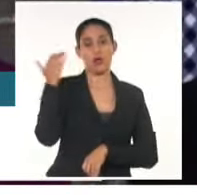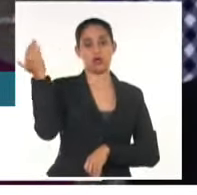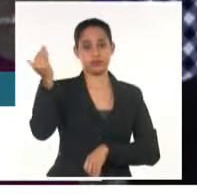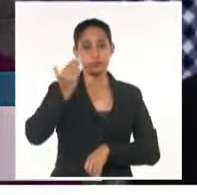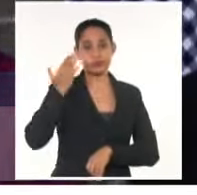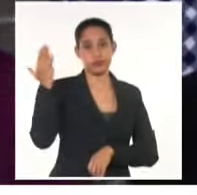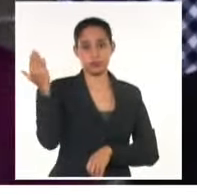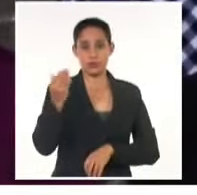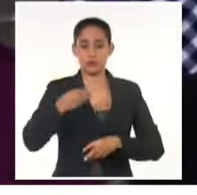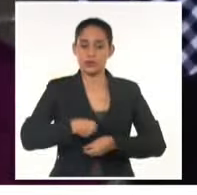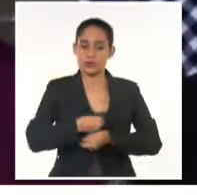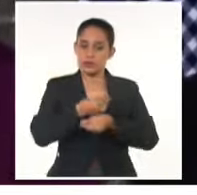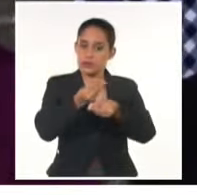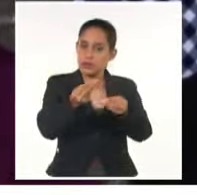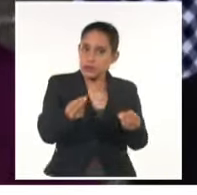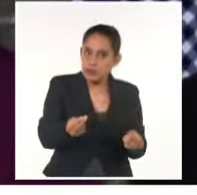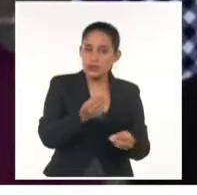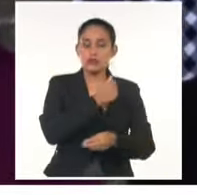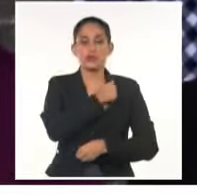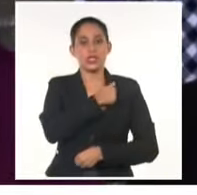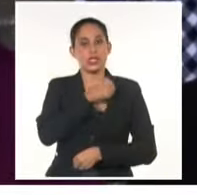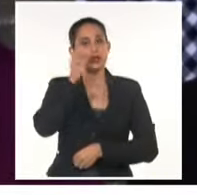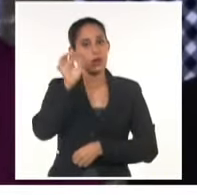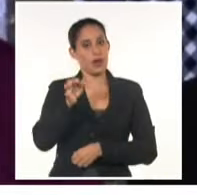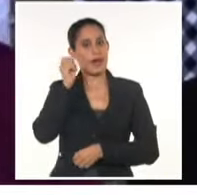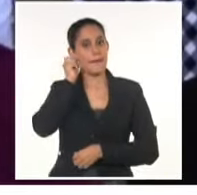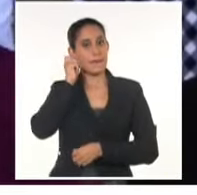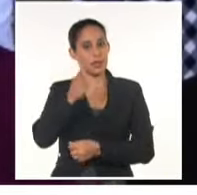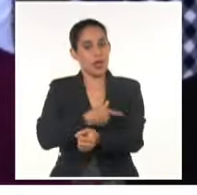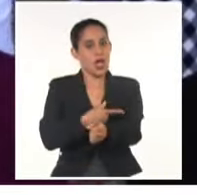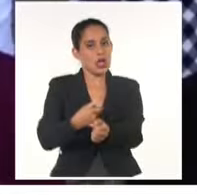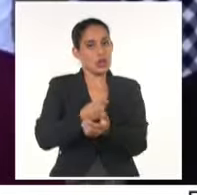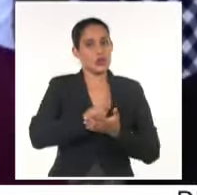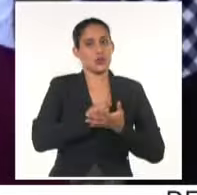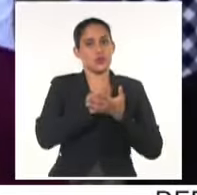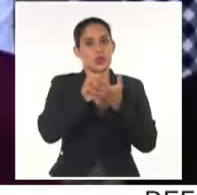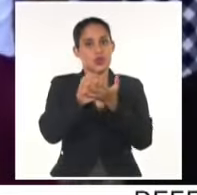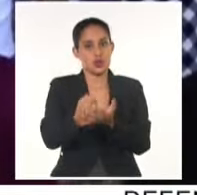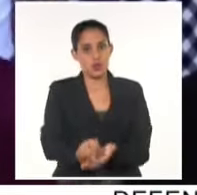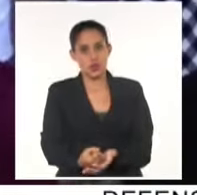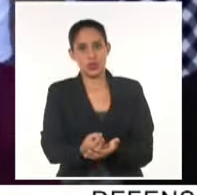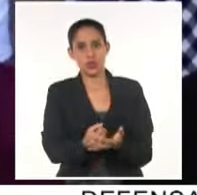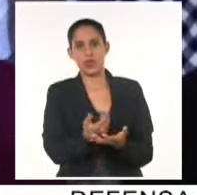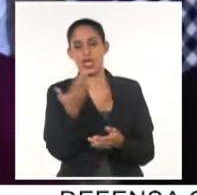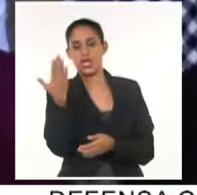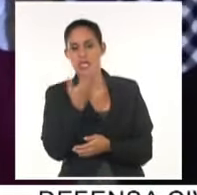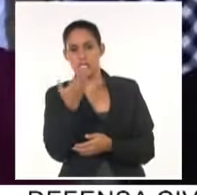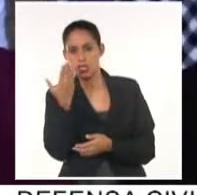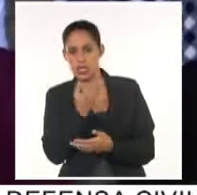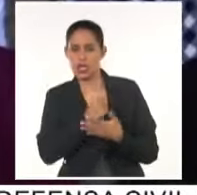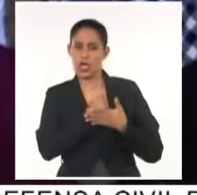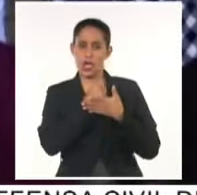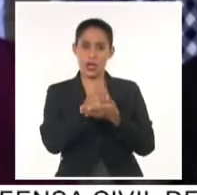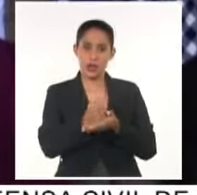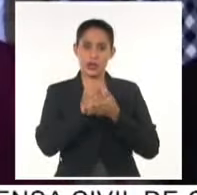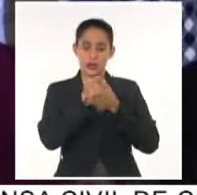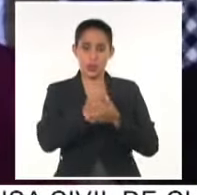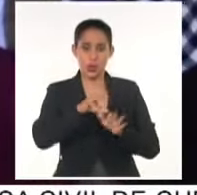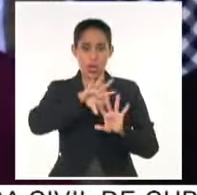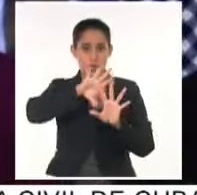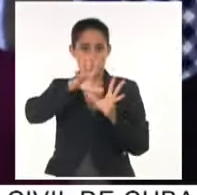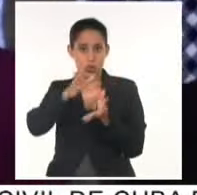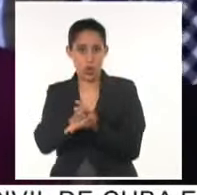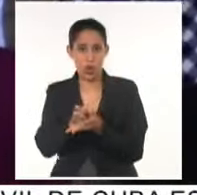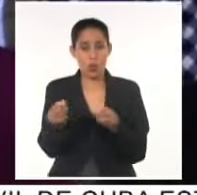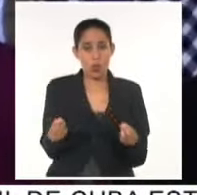entregar personalmente un donativo confeccionado con el aporte de las miembros